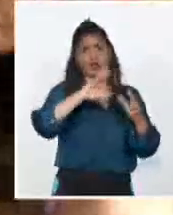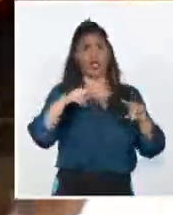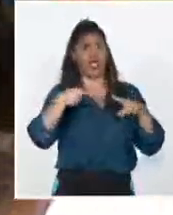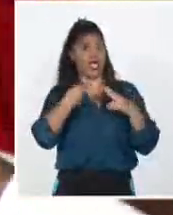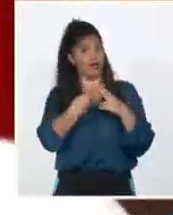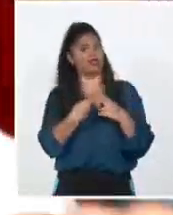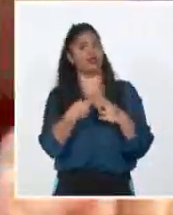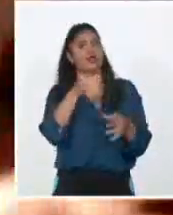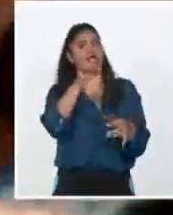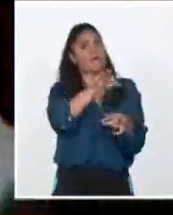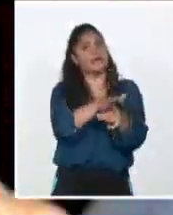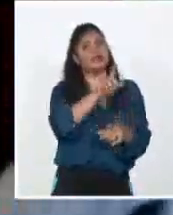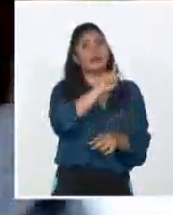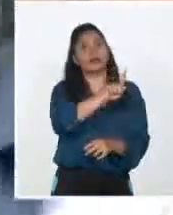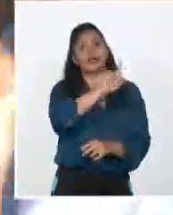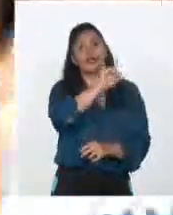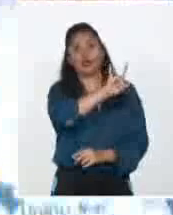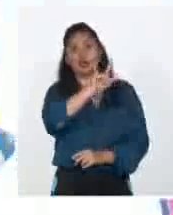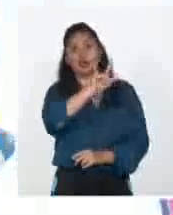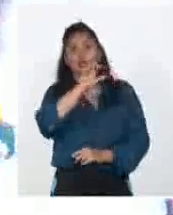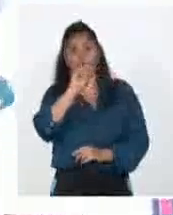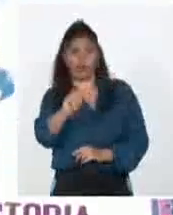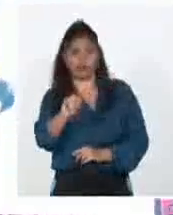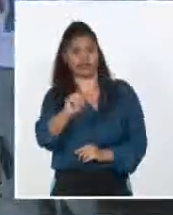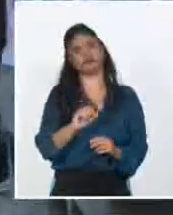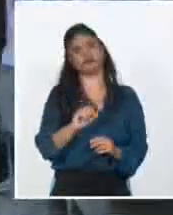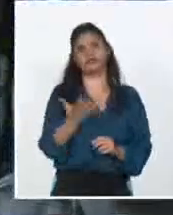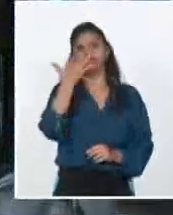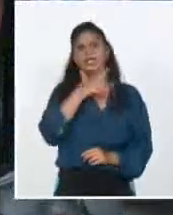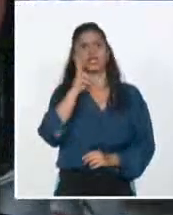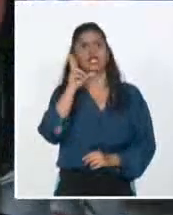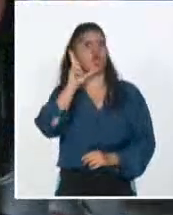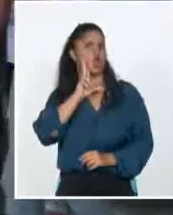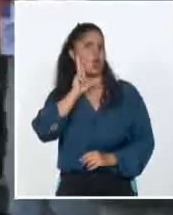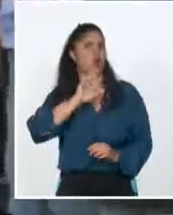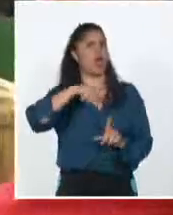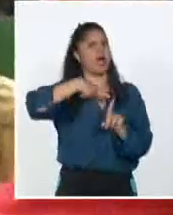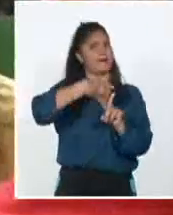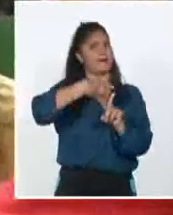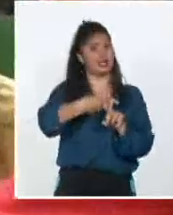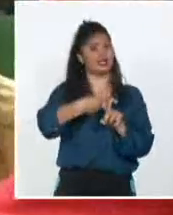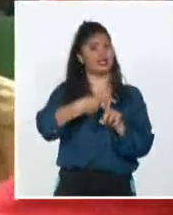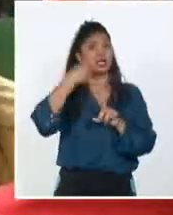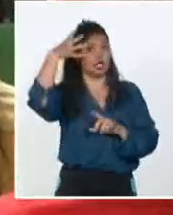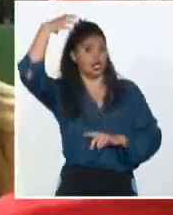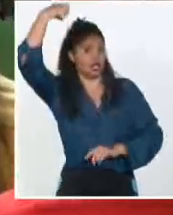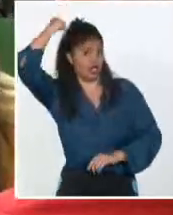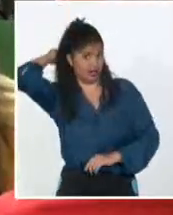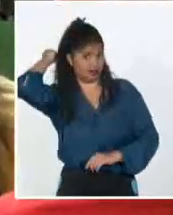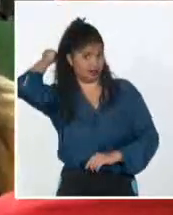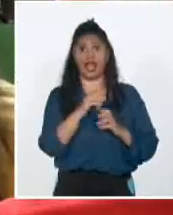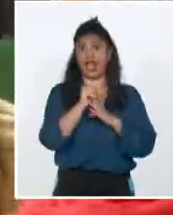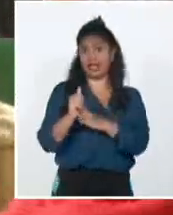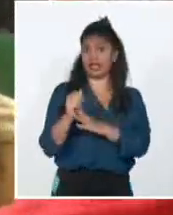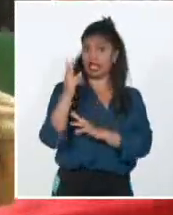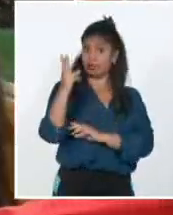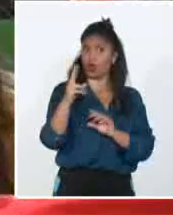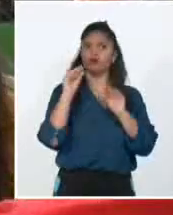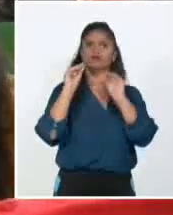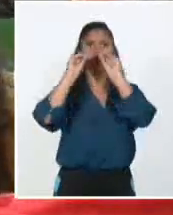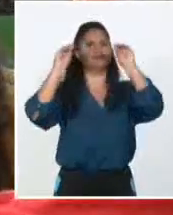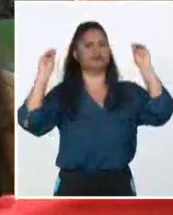1990 cuando Lula y el líder histórico de la Revolución Cubana, Fidel Castro Ruz, convocaron a una reunión de partidos, movimientos y